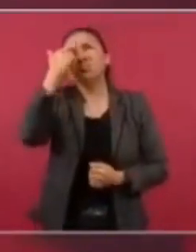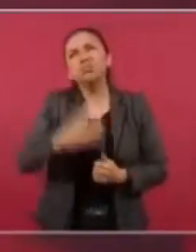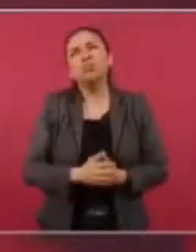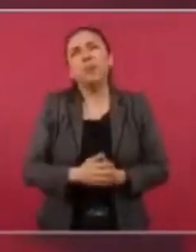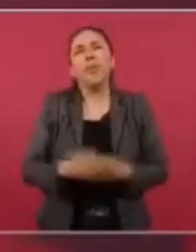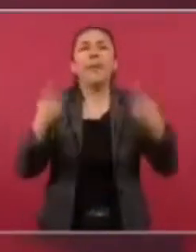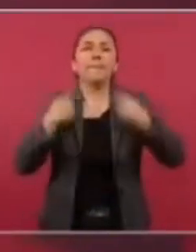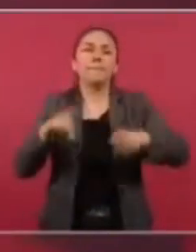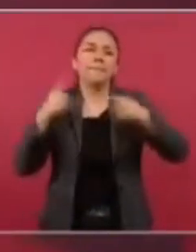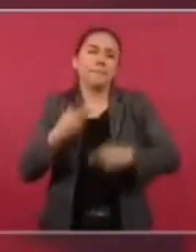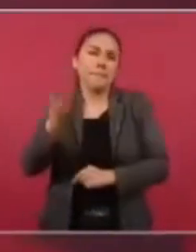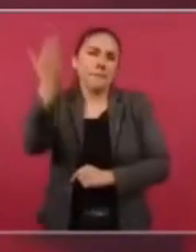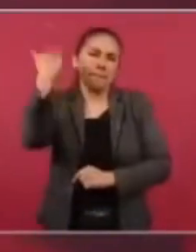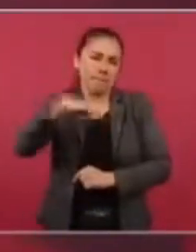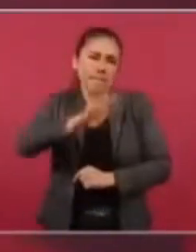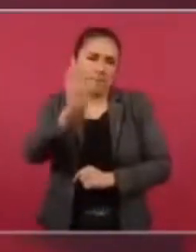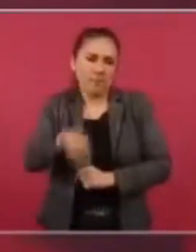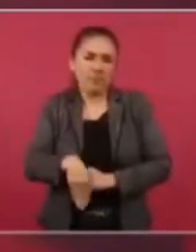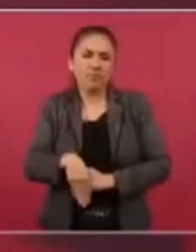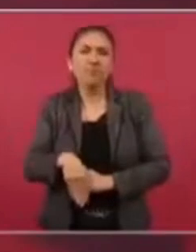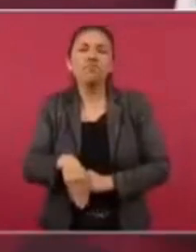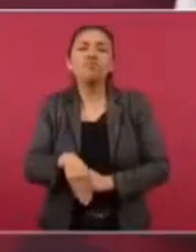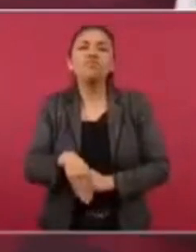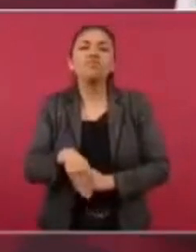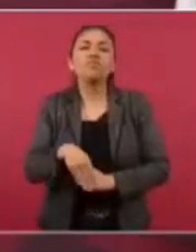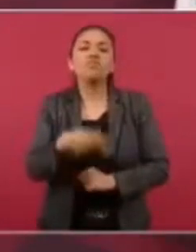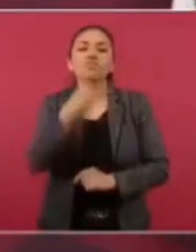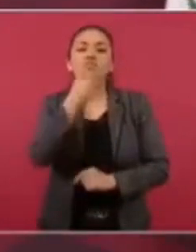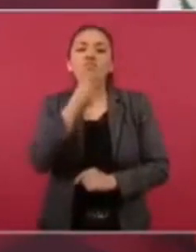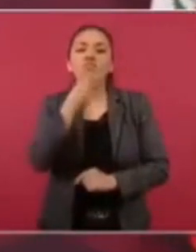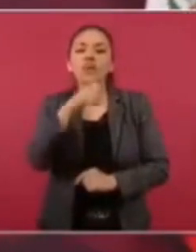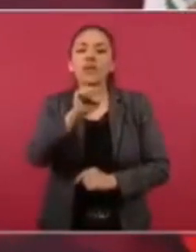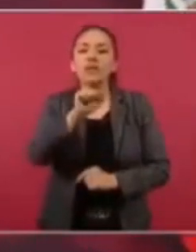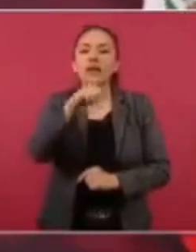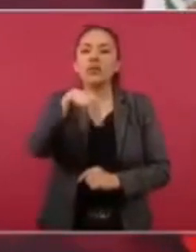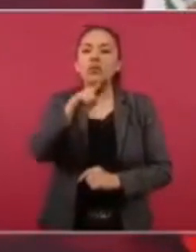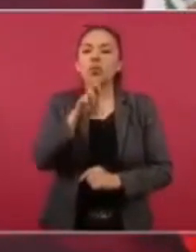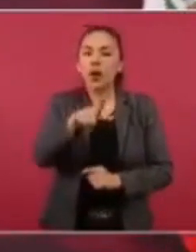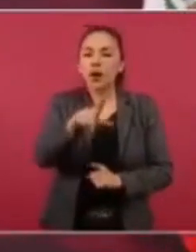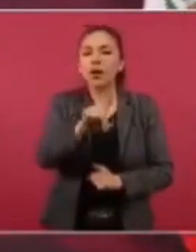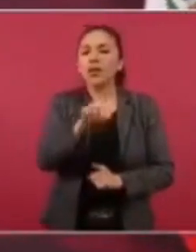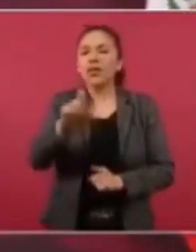Samuel del Villar,